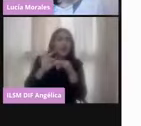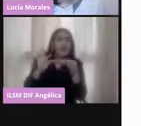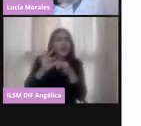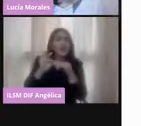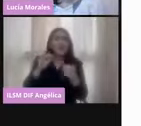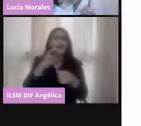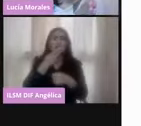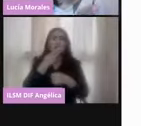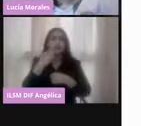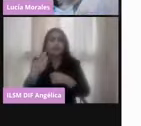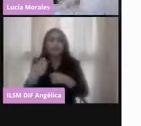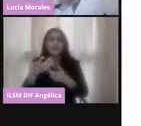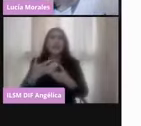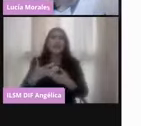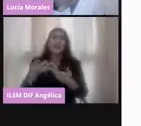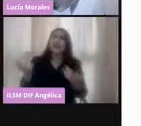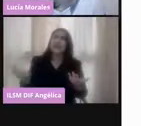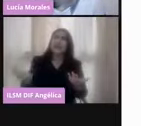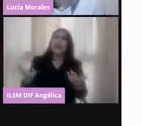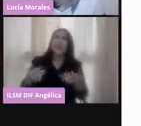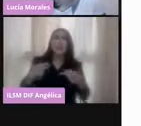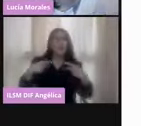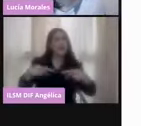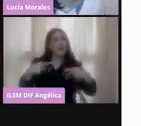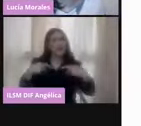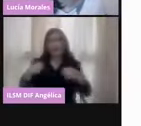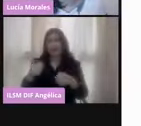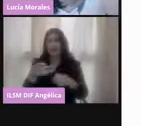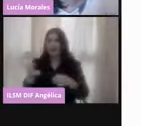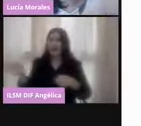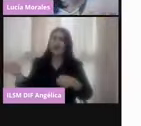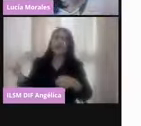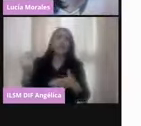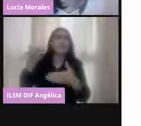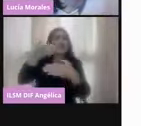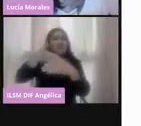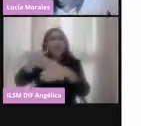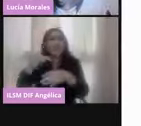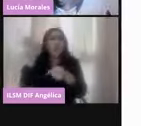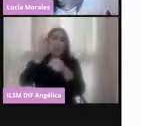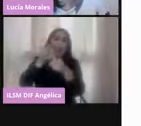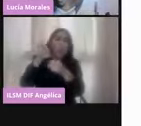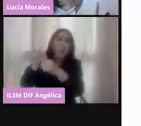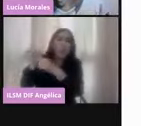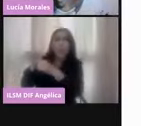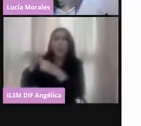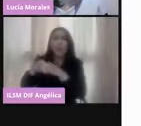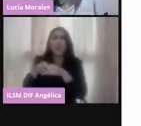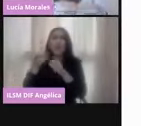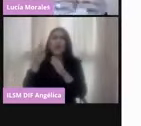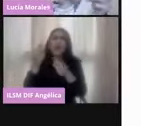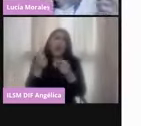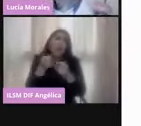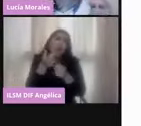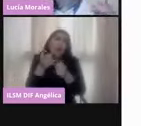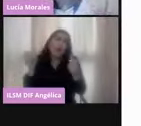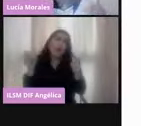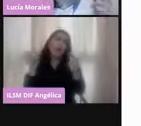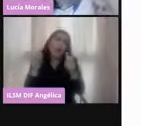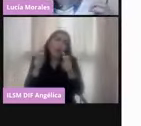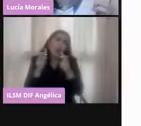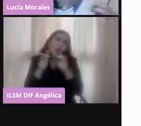la ciudadanía no participa o no es tan activa, no tiene como esta